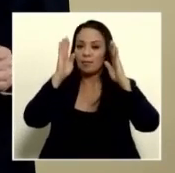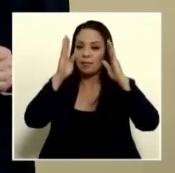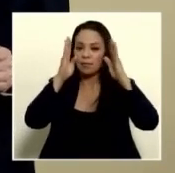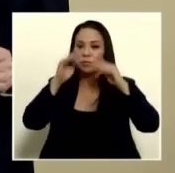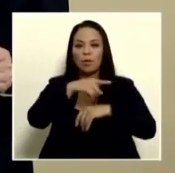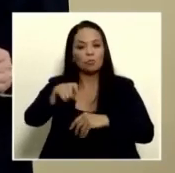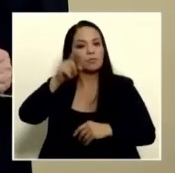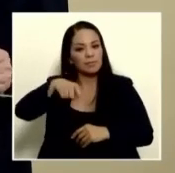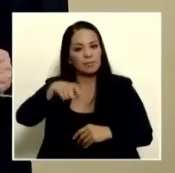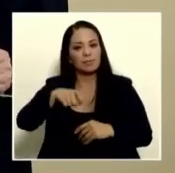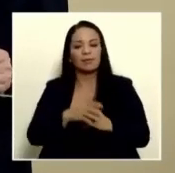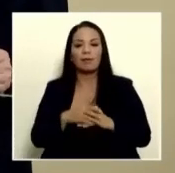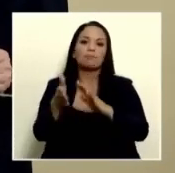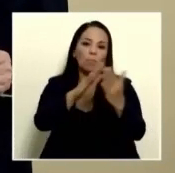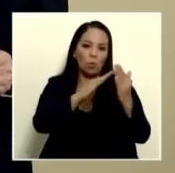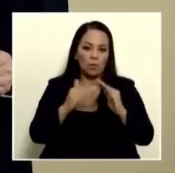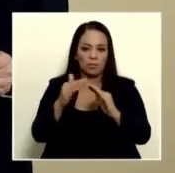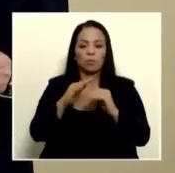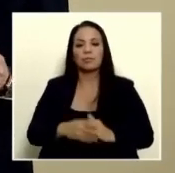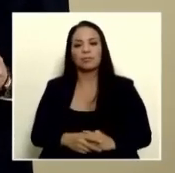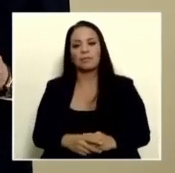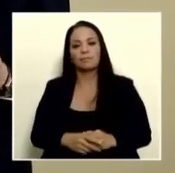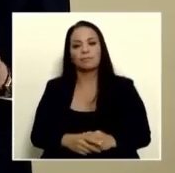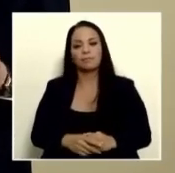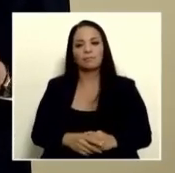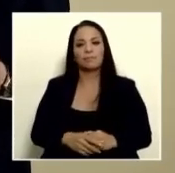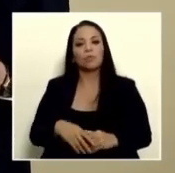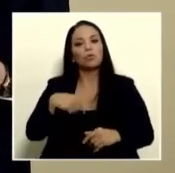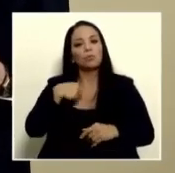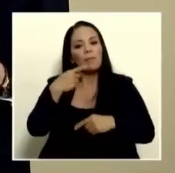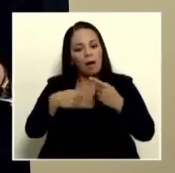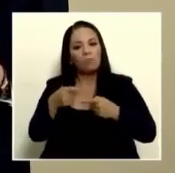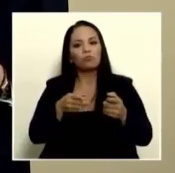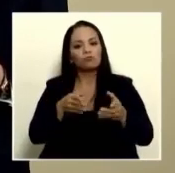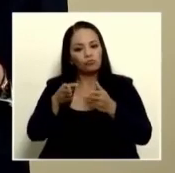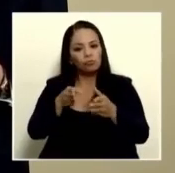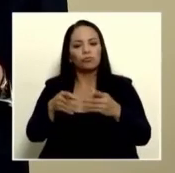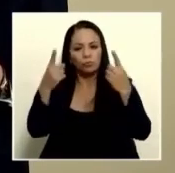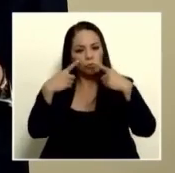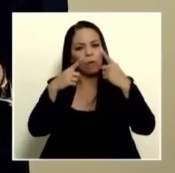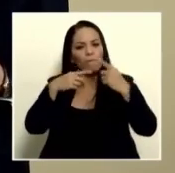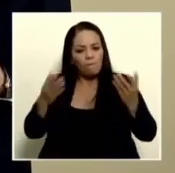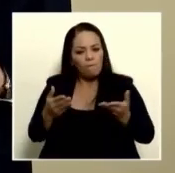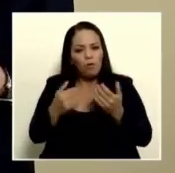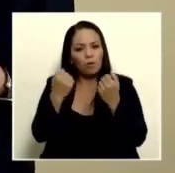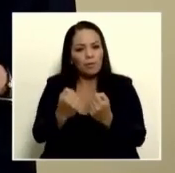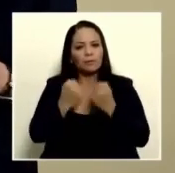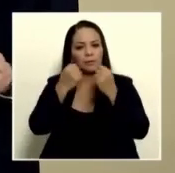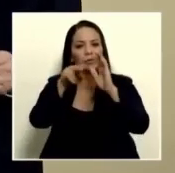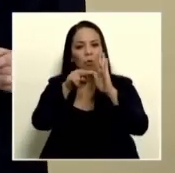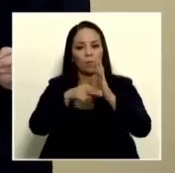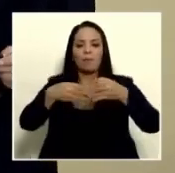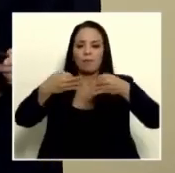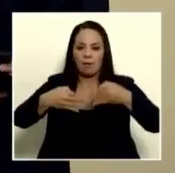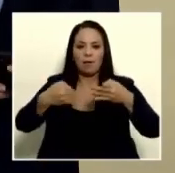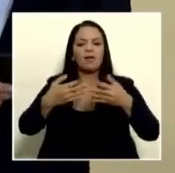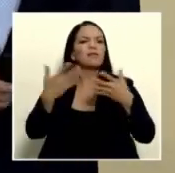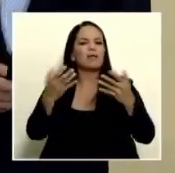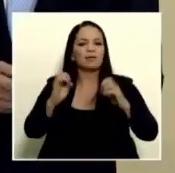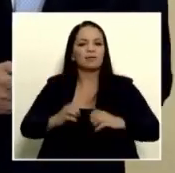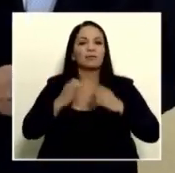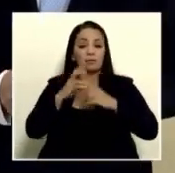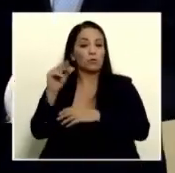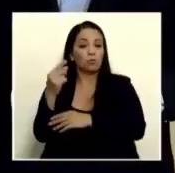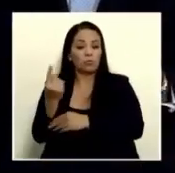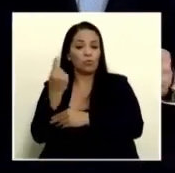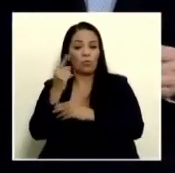que requieren estas poblaciones y que vamos orientados a fortalecer desde esa norma de calidad la existencia